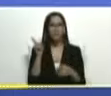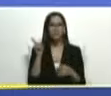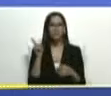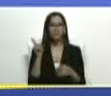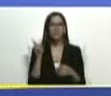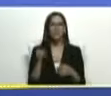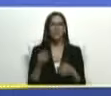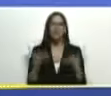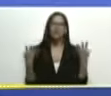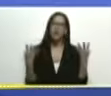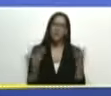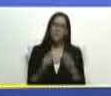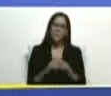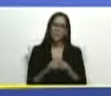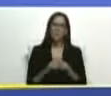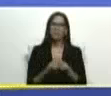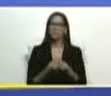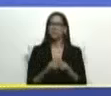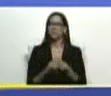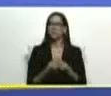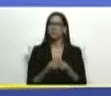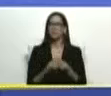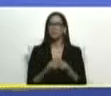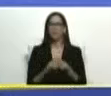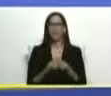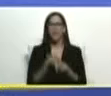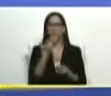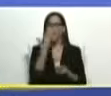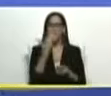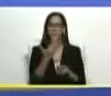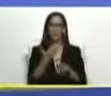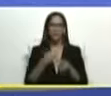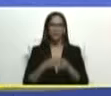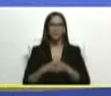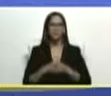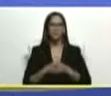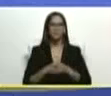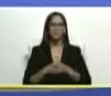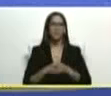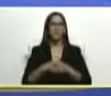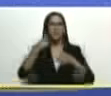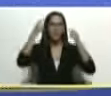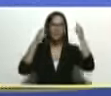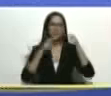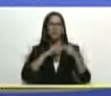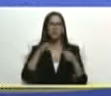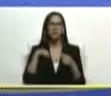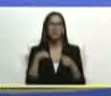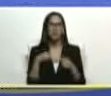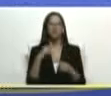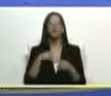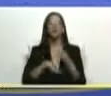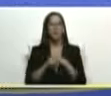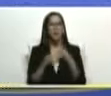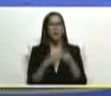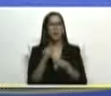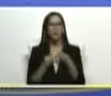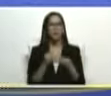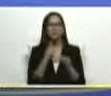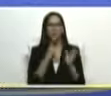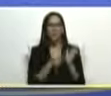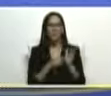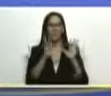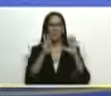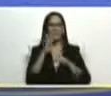nos acompaña va al frente y por Chávez nosotros lo vamos a hacer hoy se cumplen